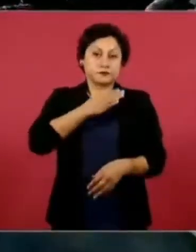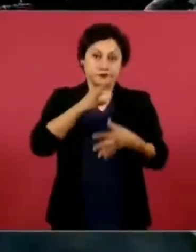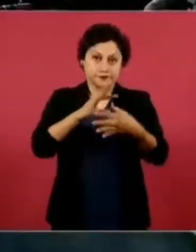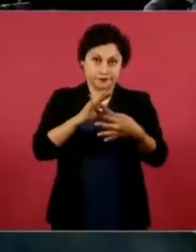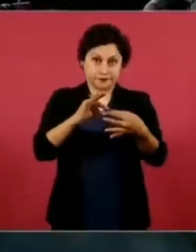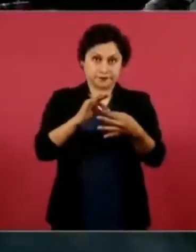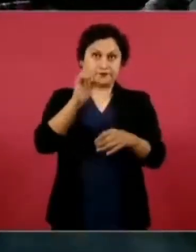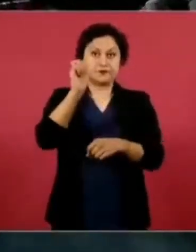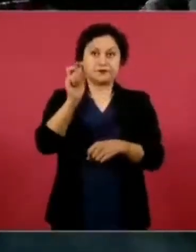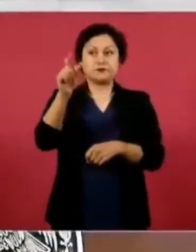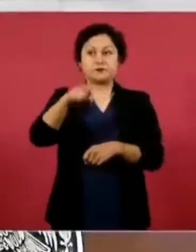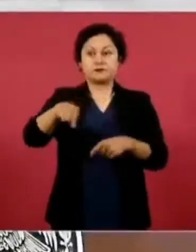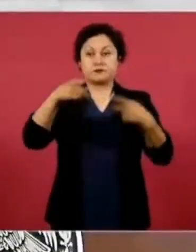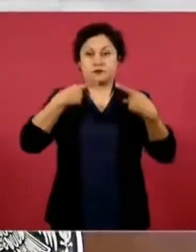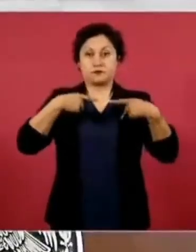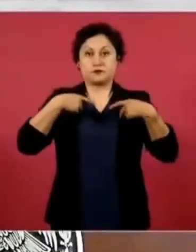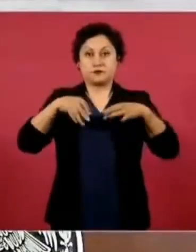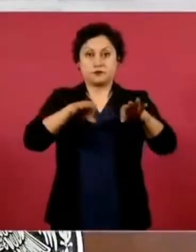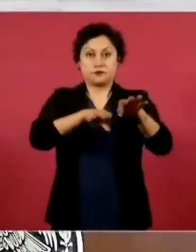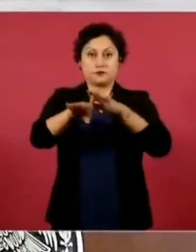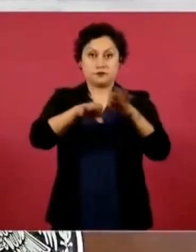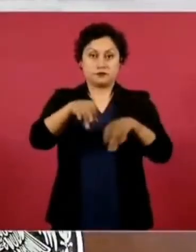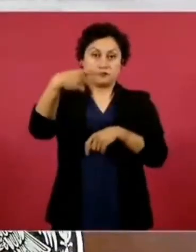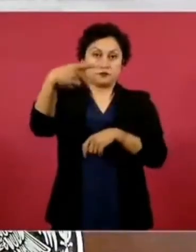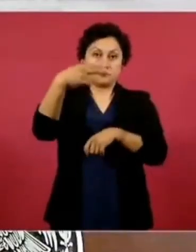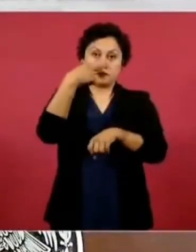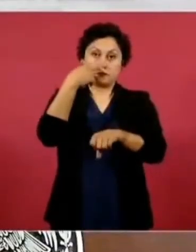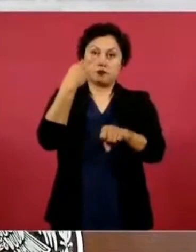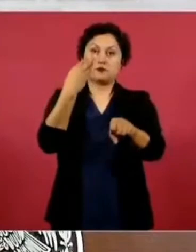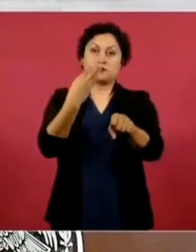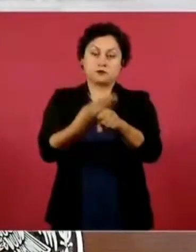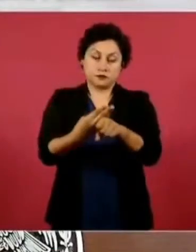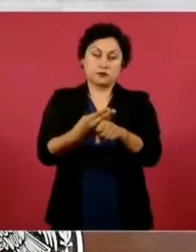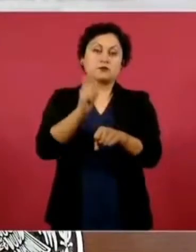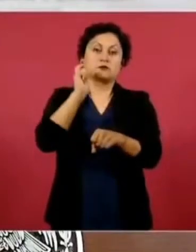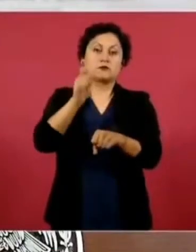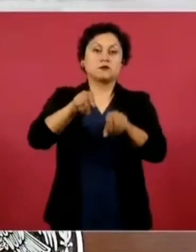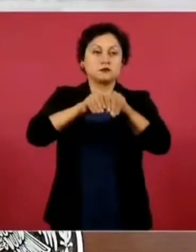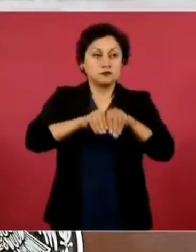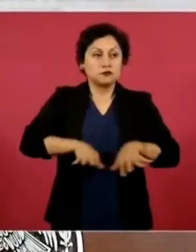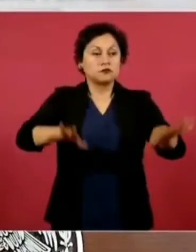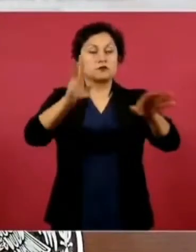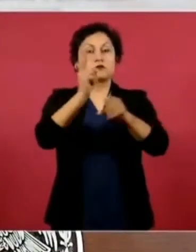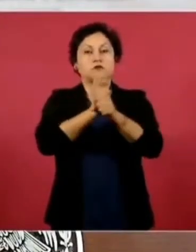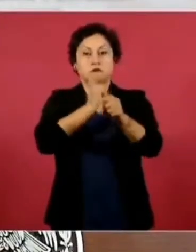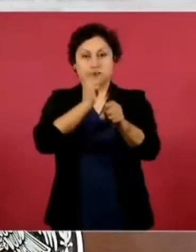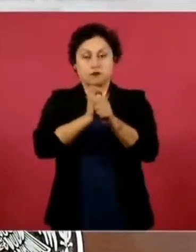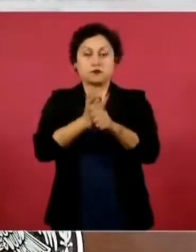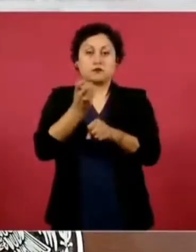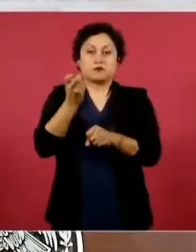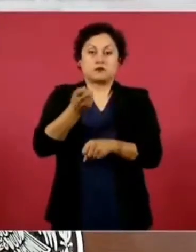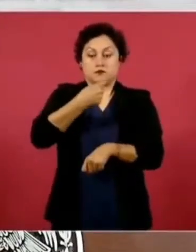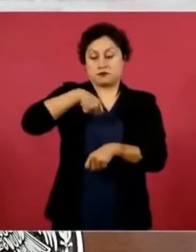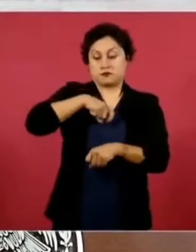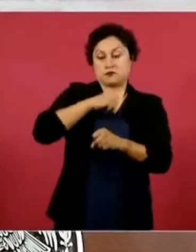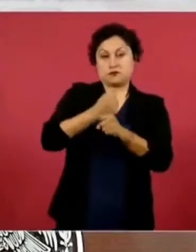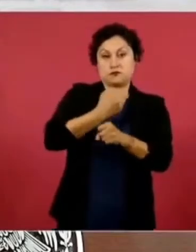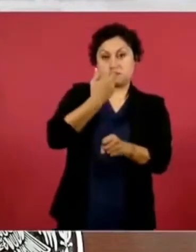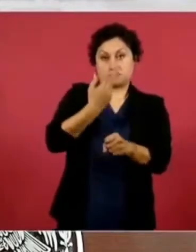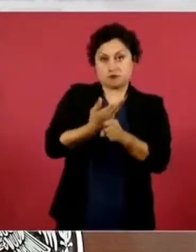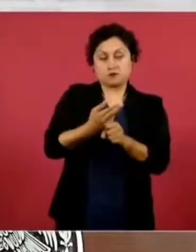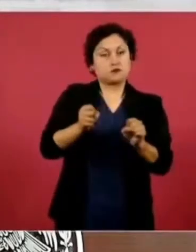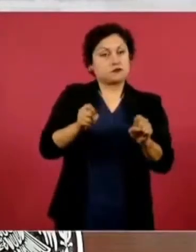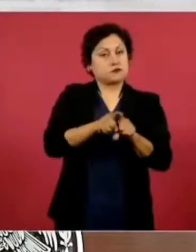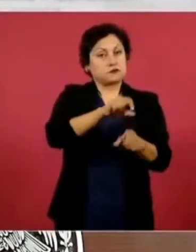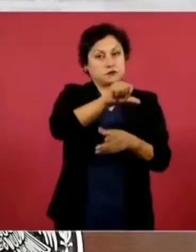trabajadores corresponde justamente la emisión de las convocatorias, la comunicación de la misma. En ese sentido, la Secretaría de Trabajo, particularmente el centro, se